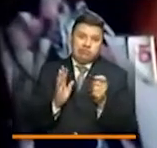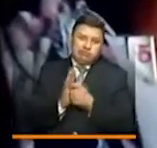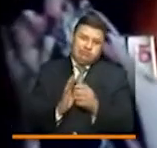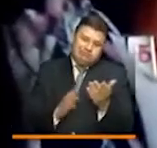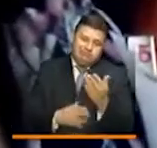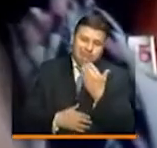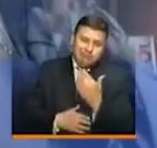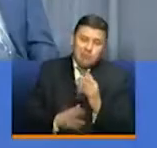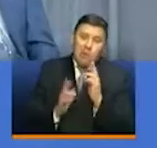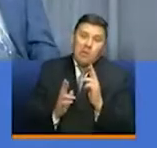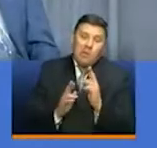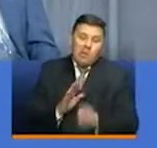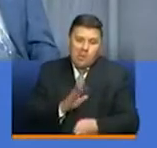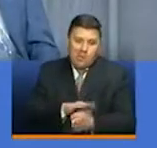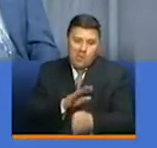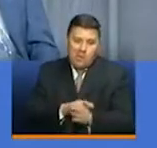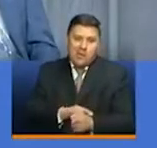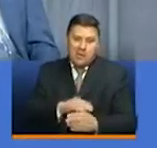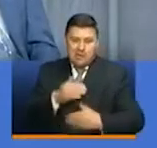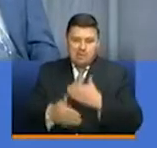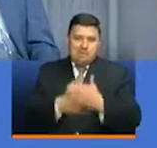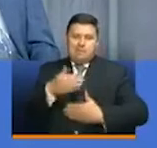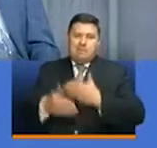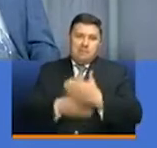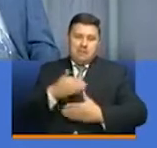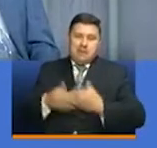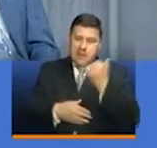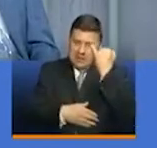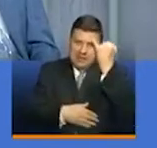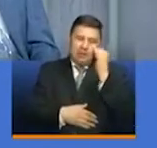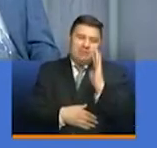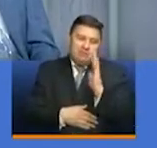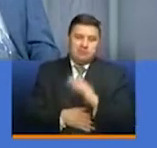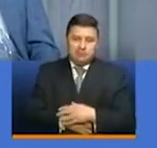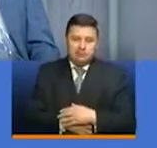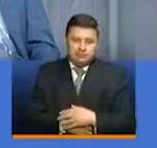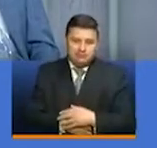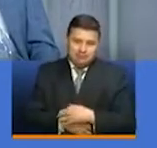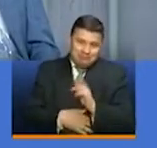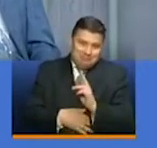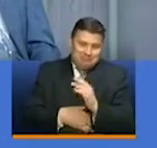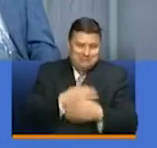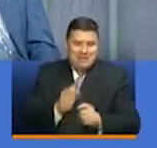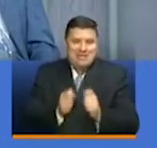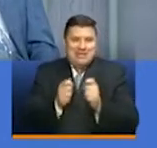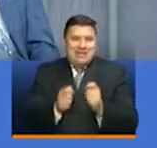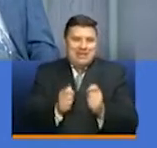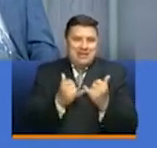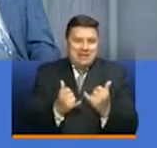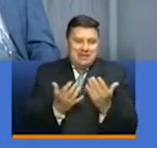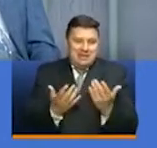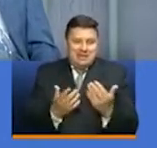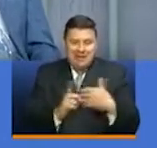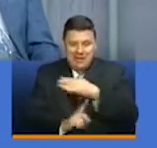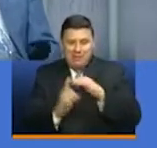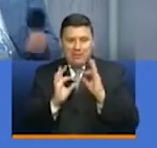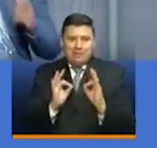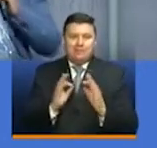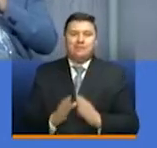pues esperamos seguir avanzando en la idea y pues ir aportando desde todos los ámbitos.